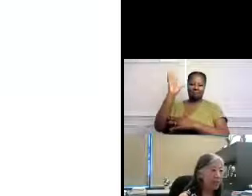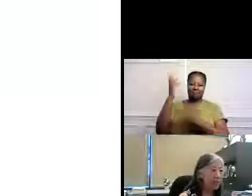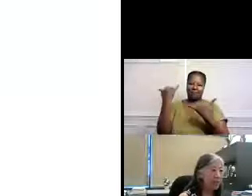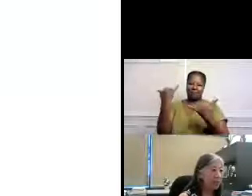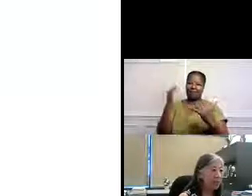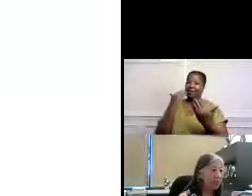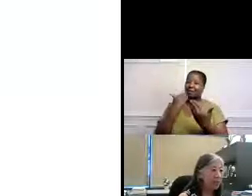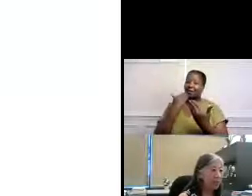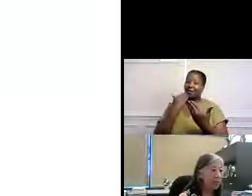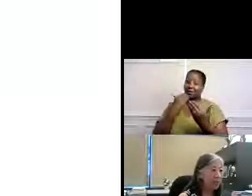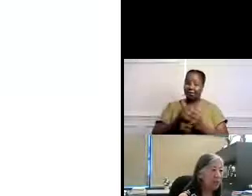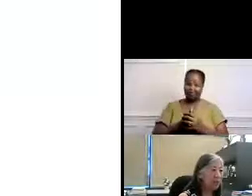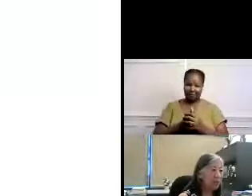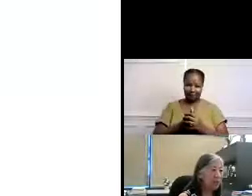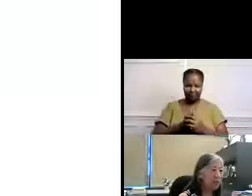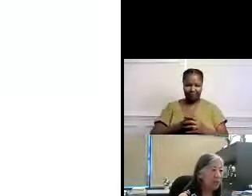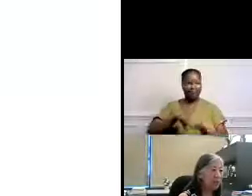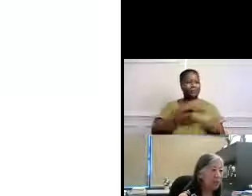Muchas gracias.